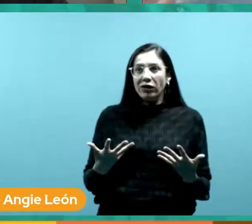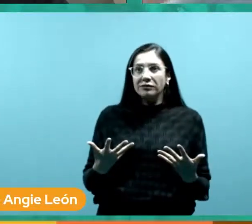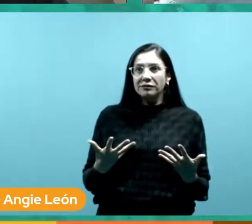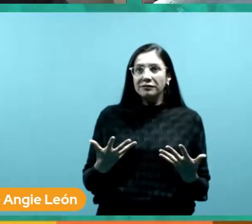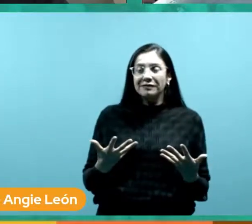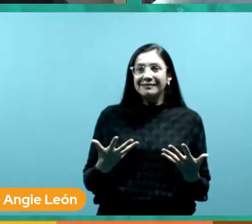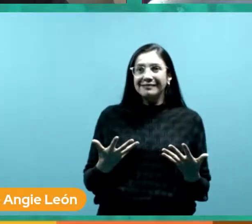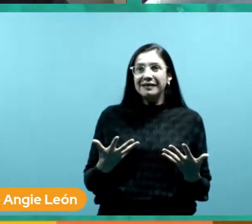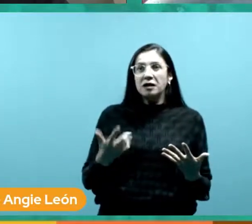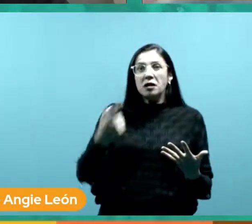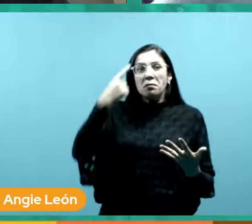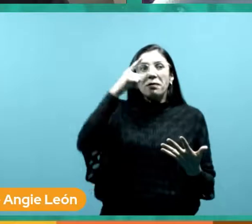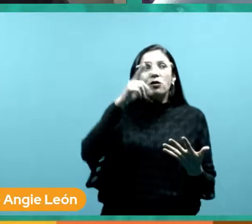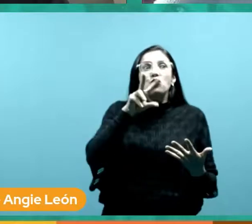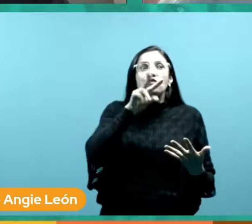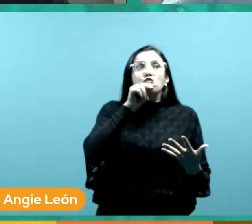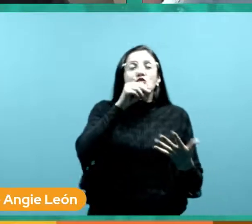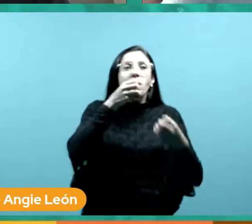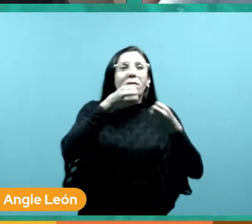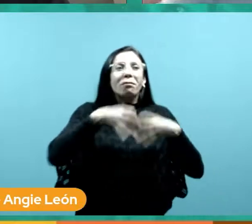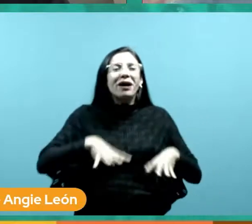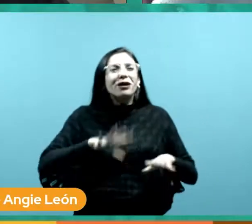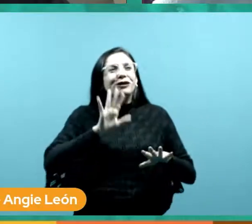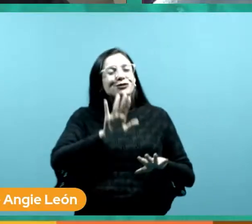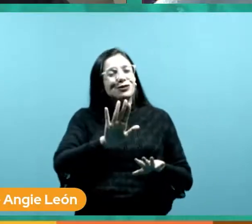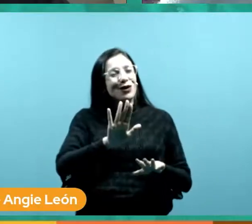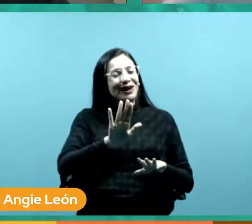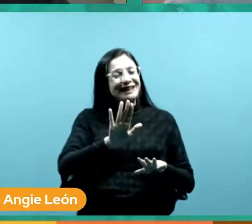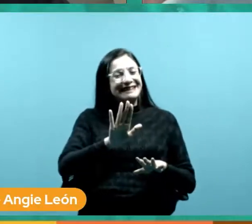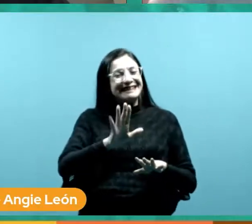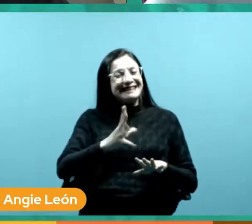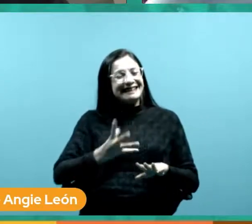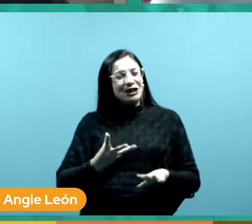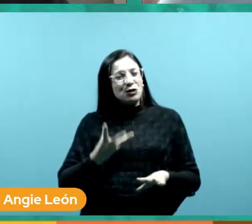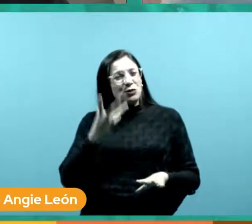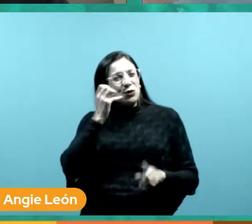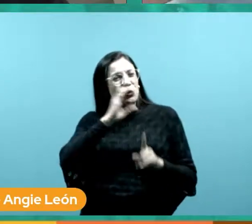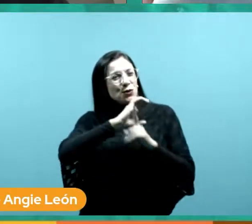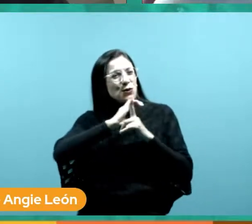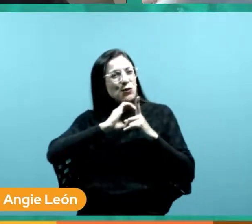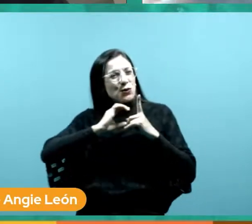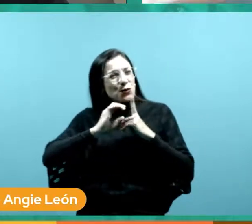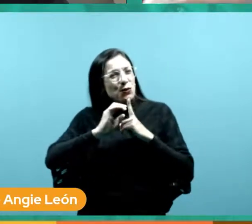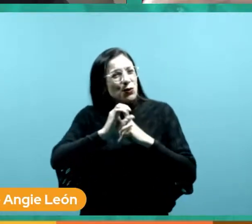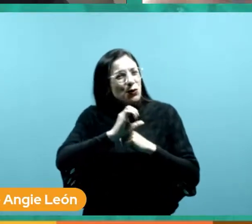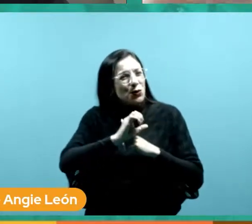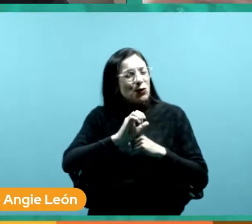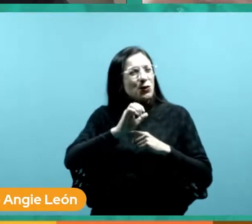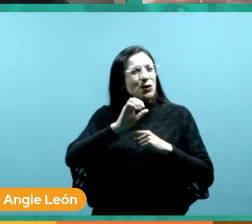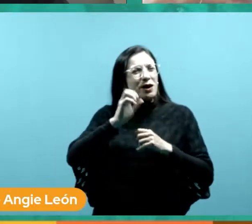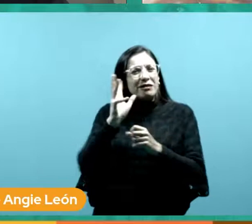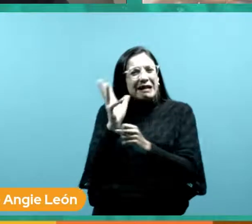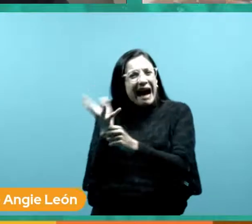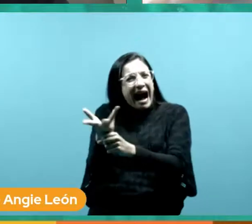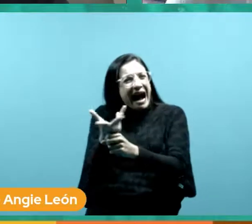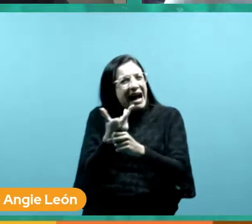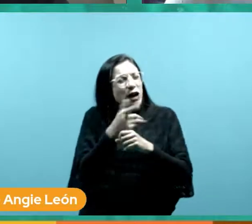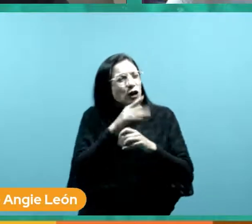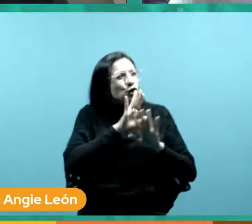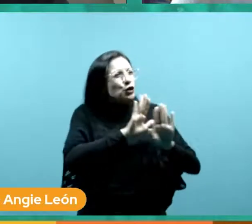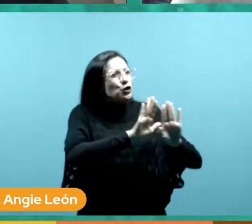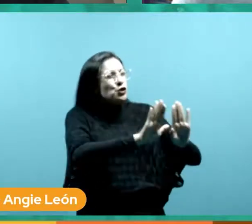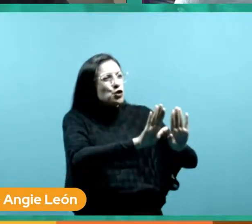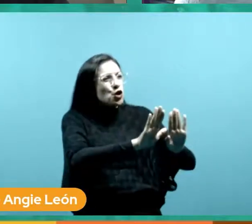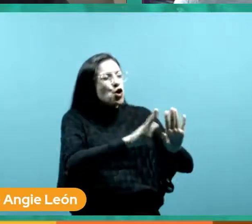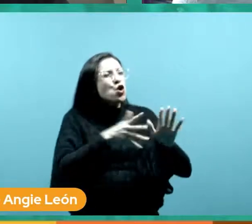de cuestiones de tradición de cultura de folclore generalmente se hace con esa